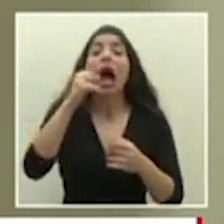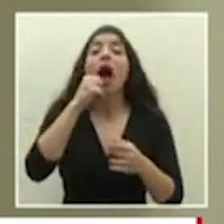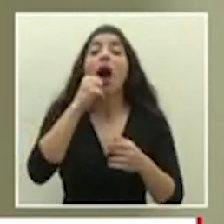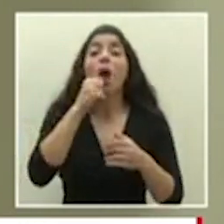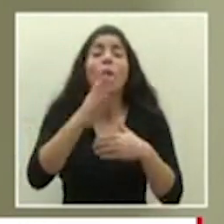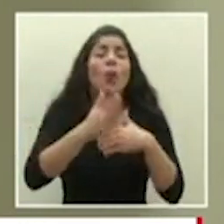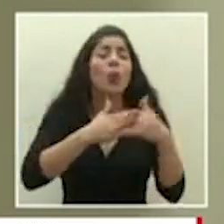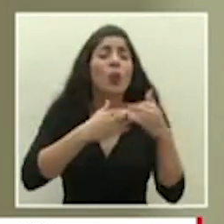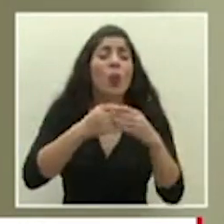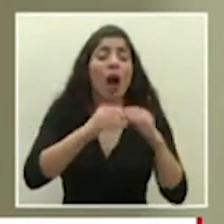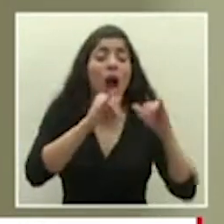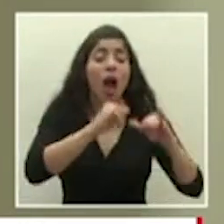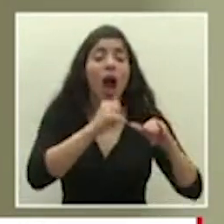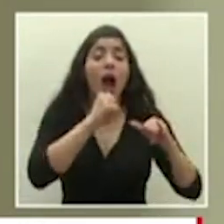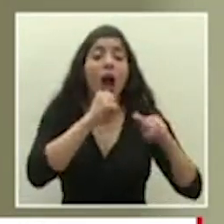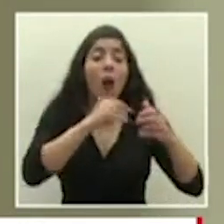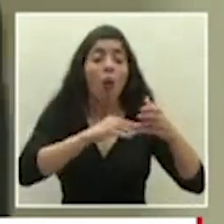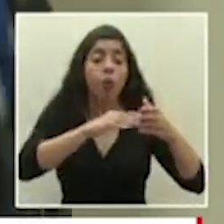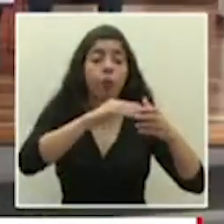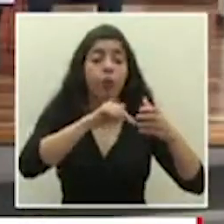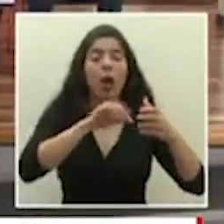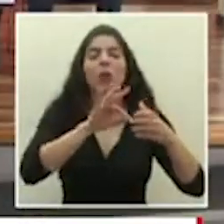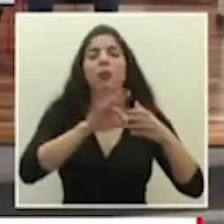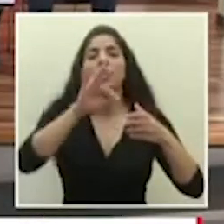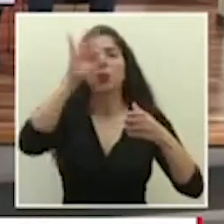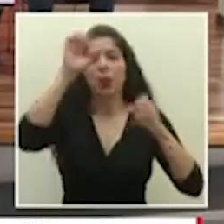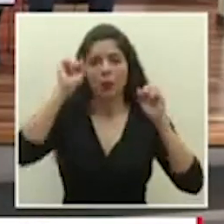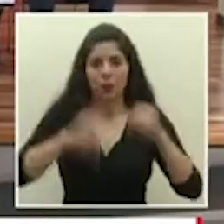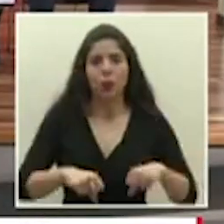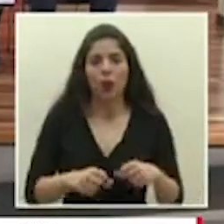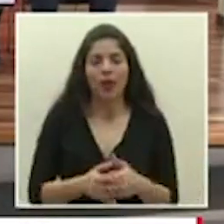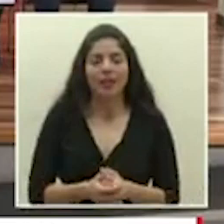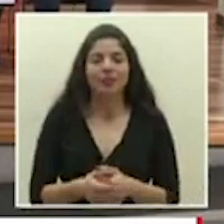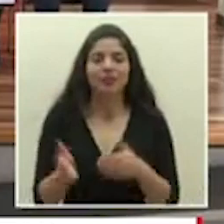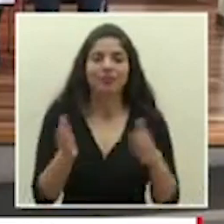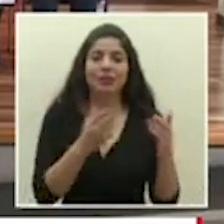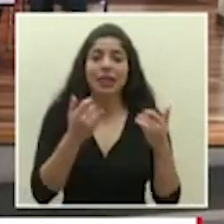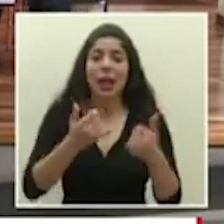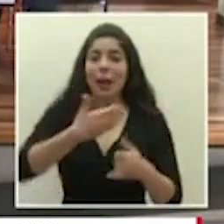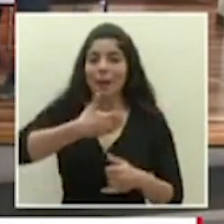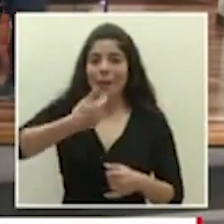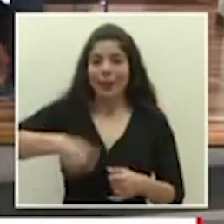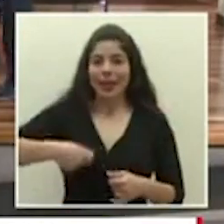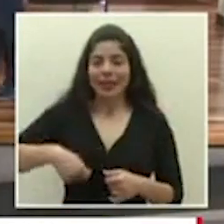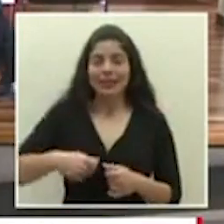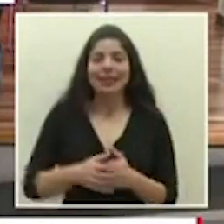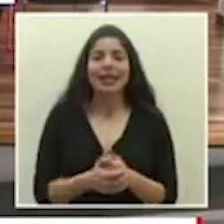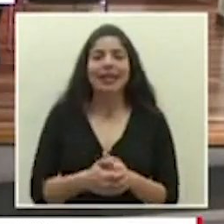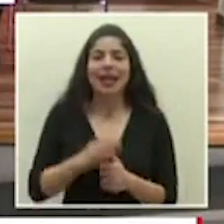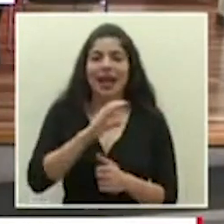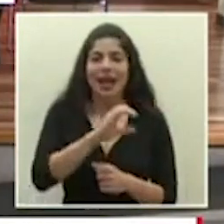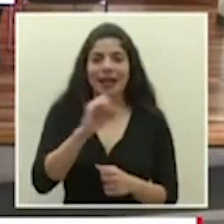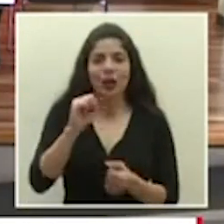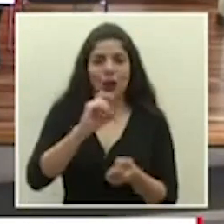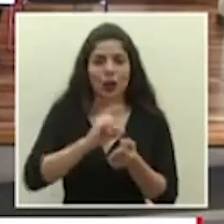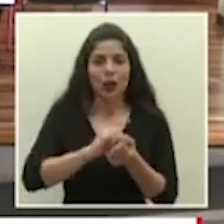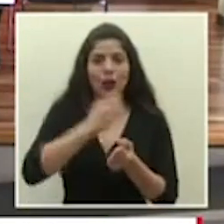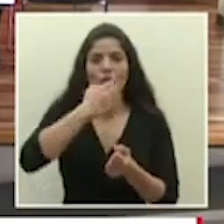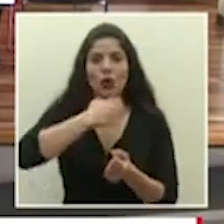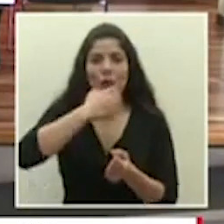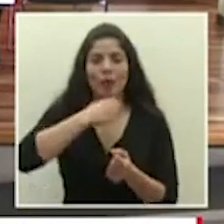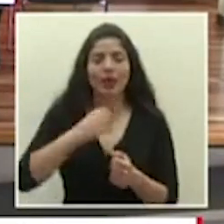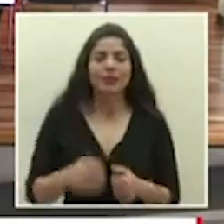la reproducción de ese mosquito presidente ejecutivo de la caja costarricense de seguro social el doctor Román Macaya